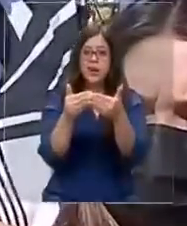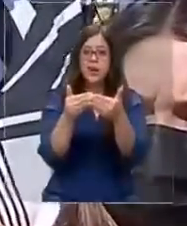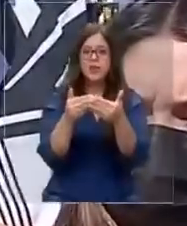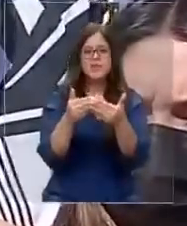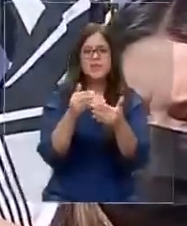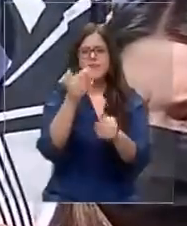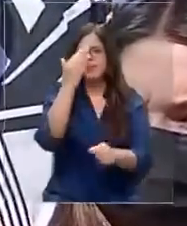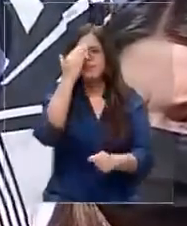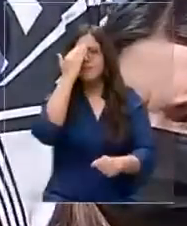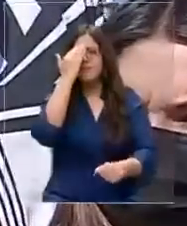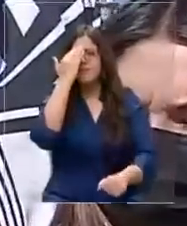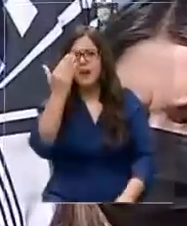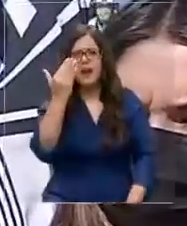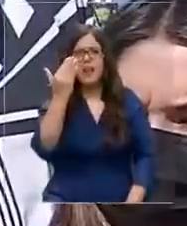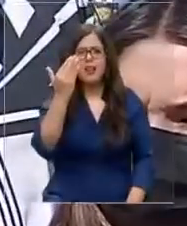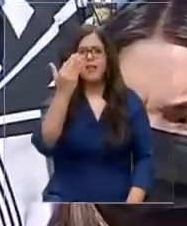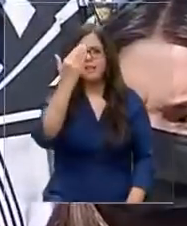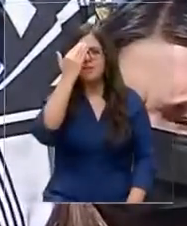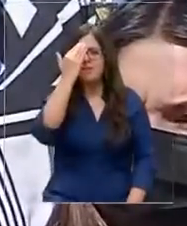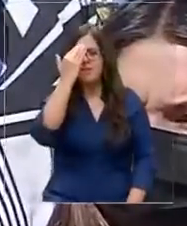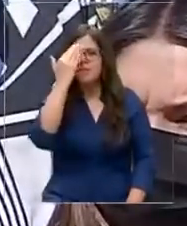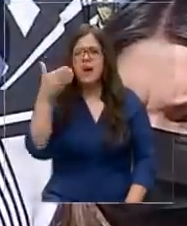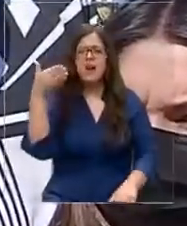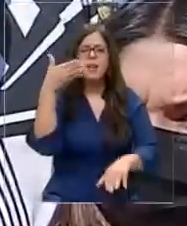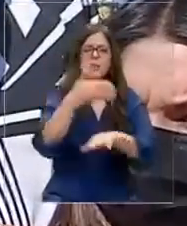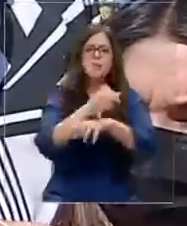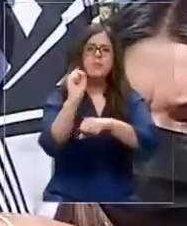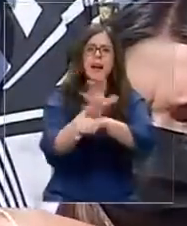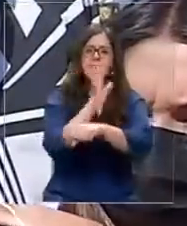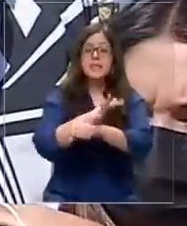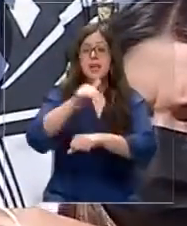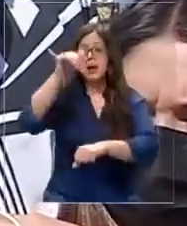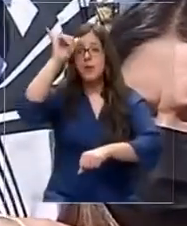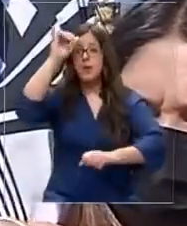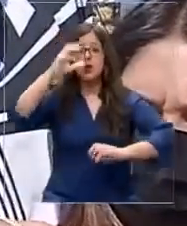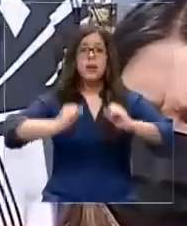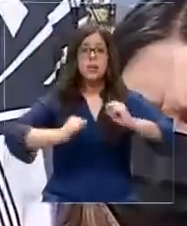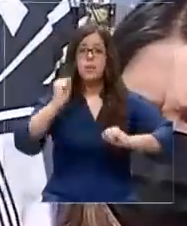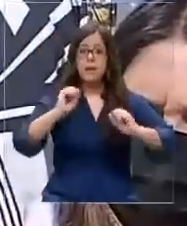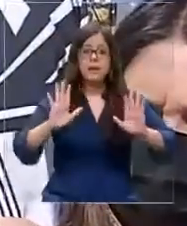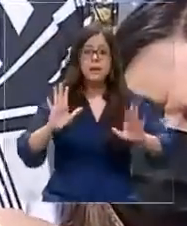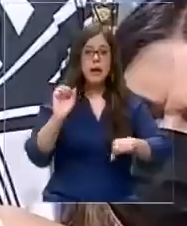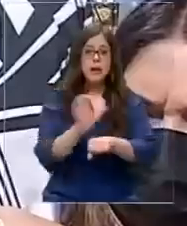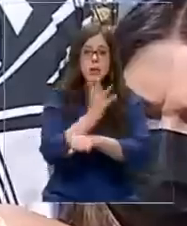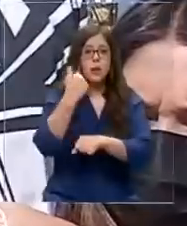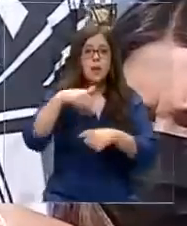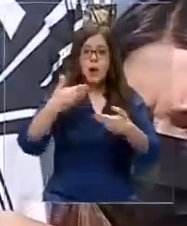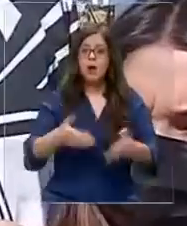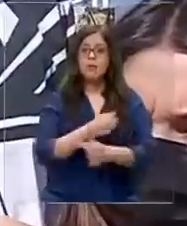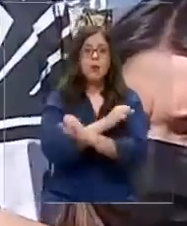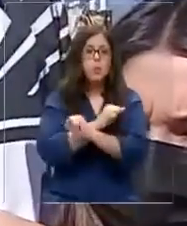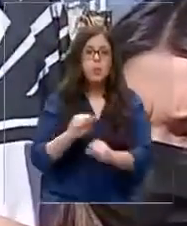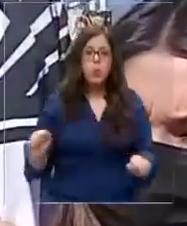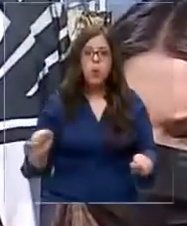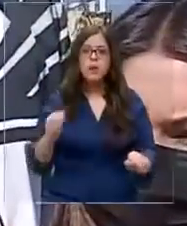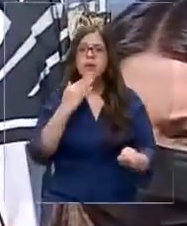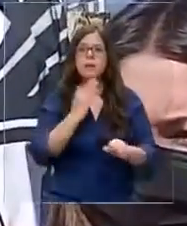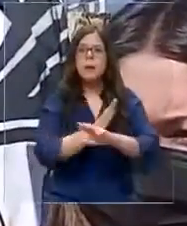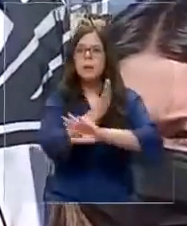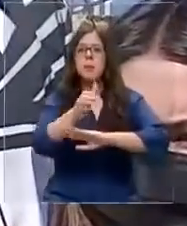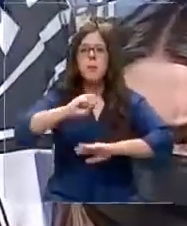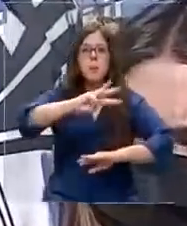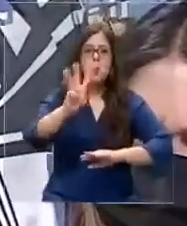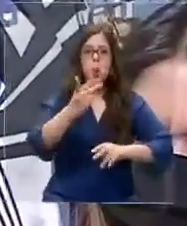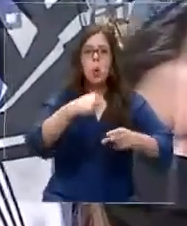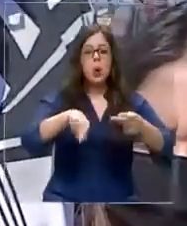pésima combinación. Pésimo momento para ir al cine, me van a disculpar las empresas cinematográficas, pero un pésimo momento. Pésimo momento para ir a un